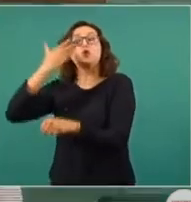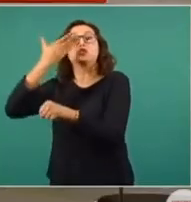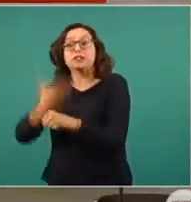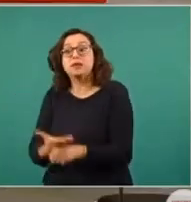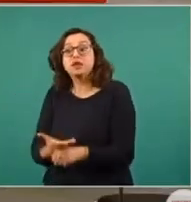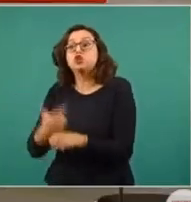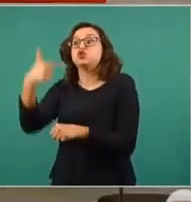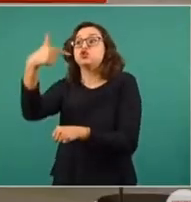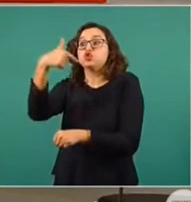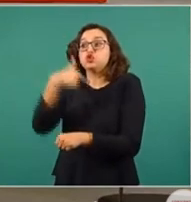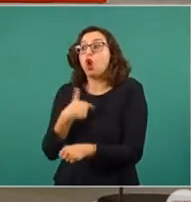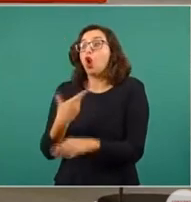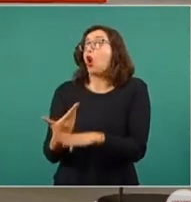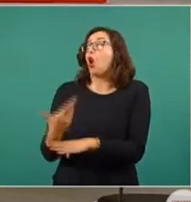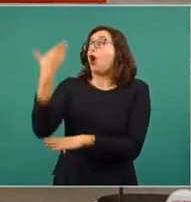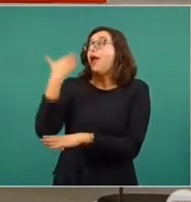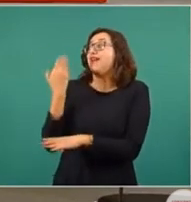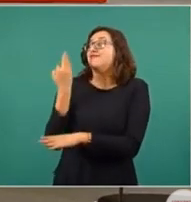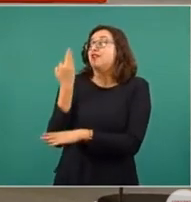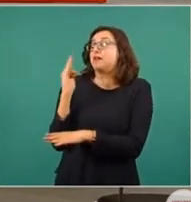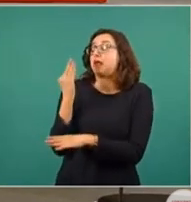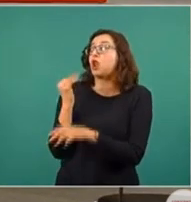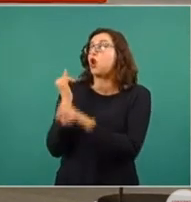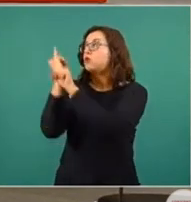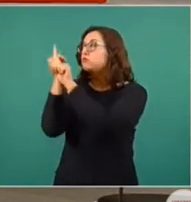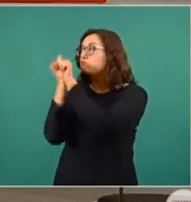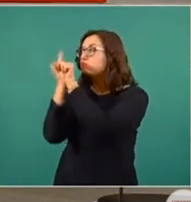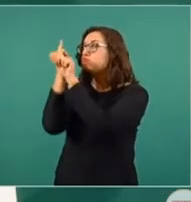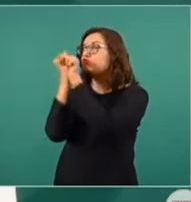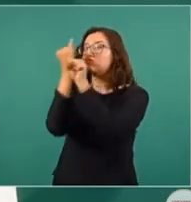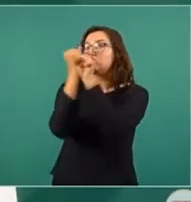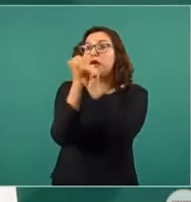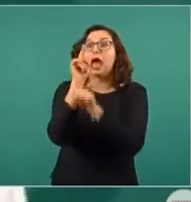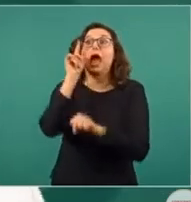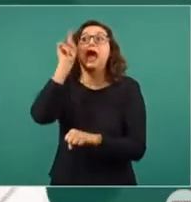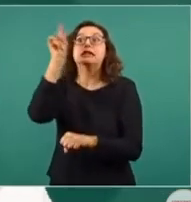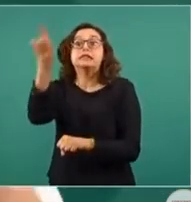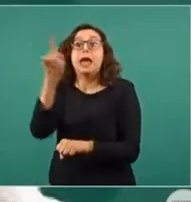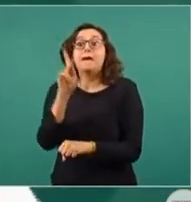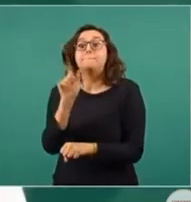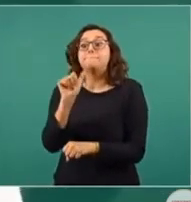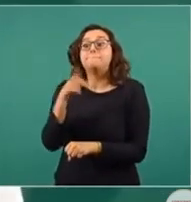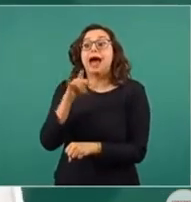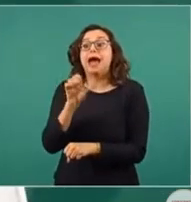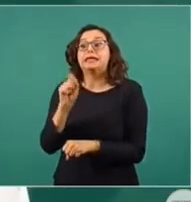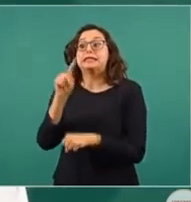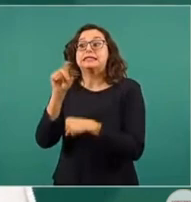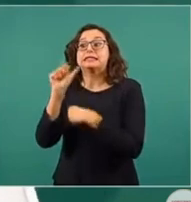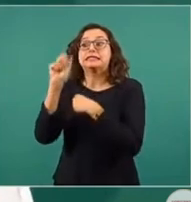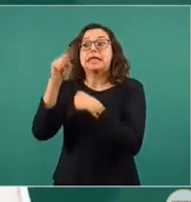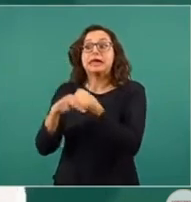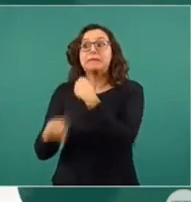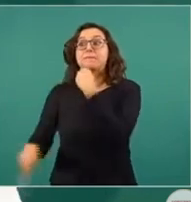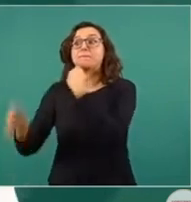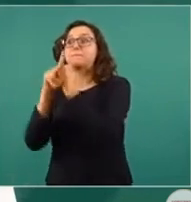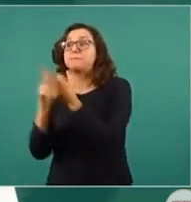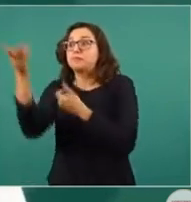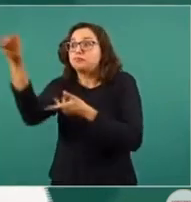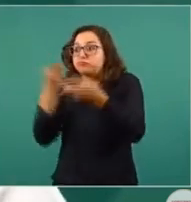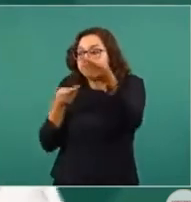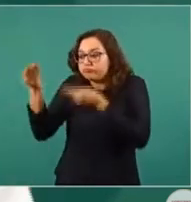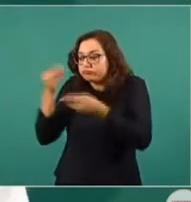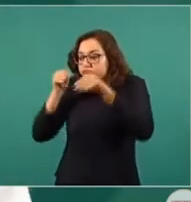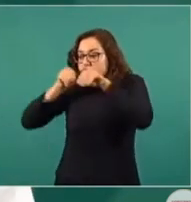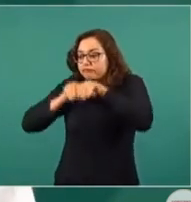la que yo tuve acceso del ensayo clínico de Pakistán. Usted mezcló las historias y ahora quiere